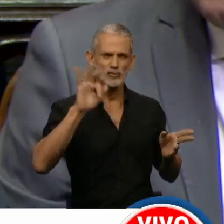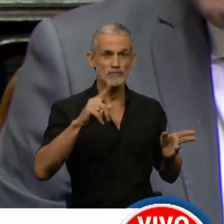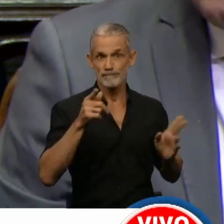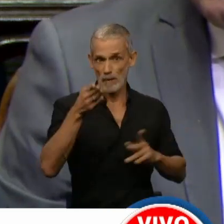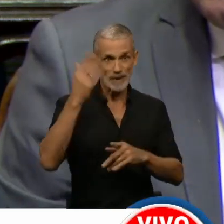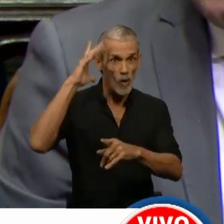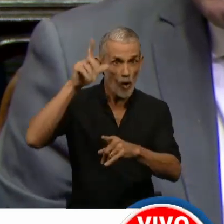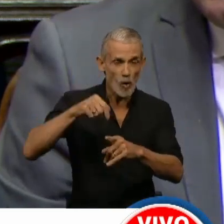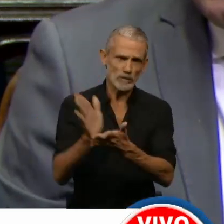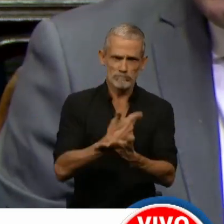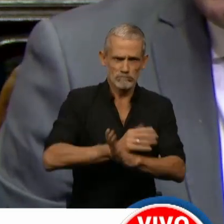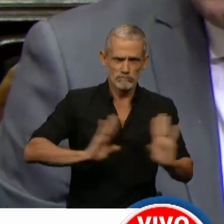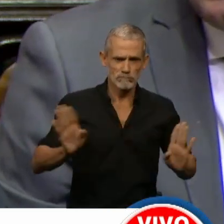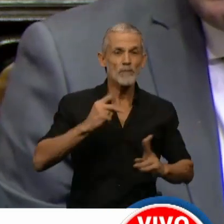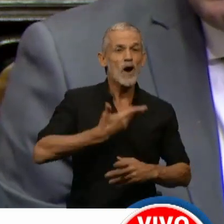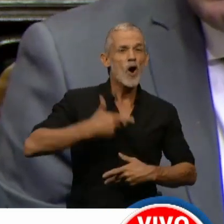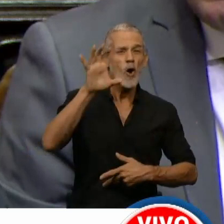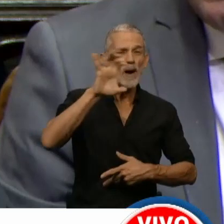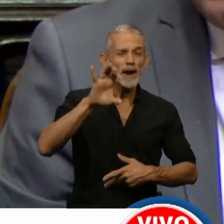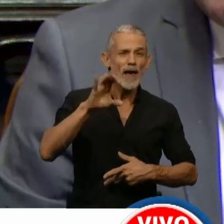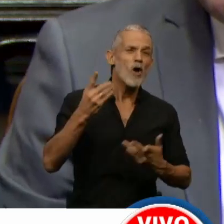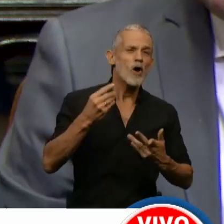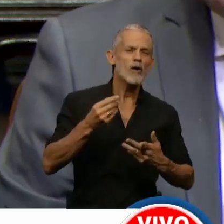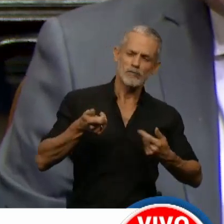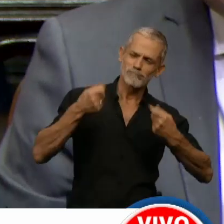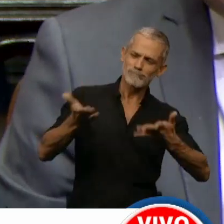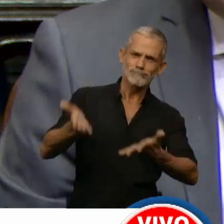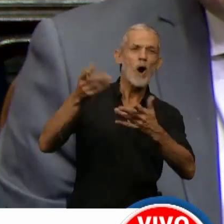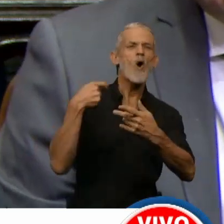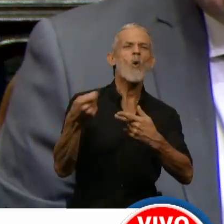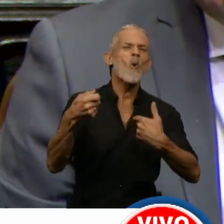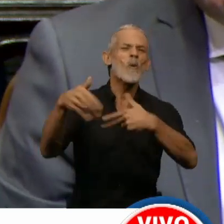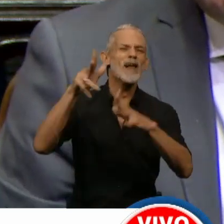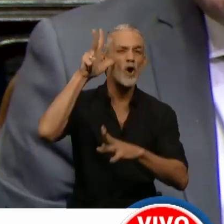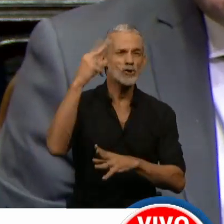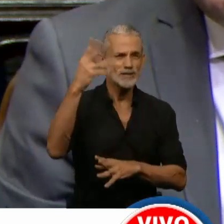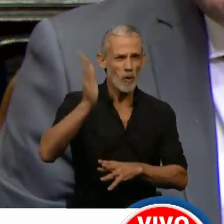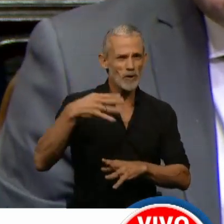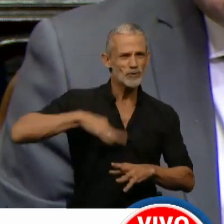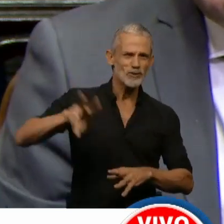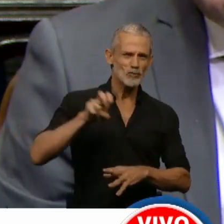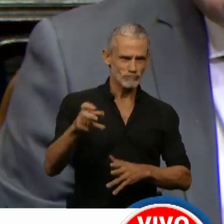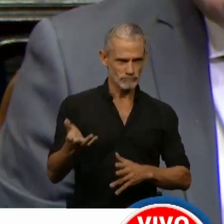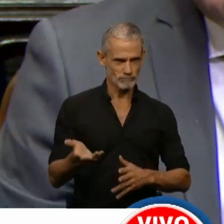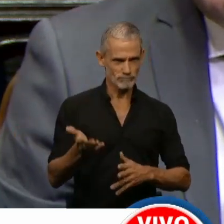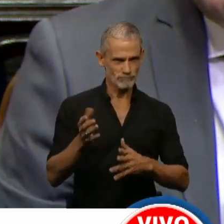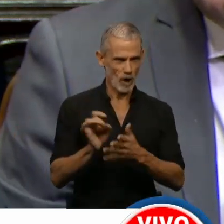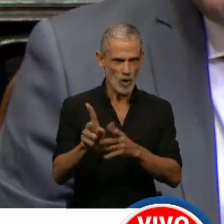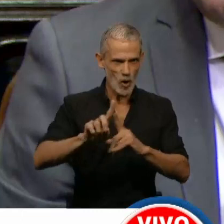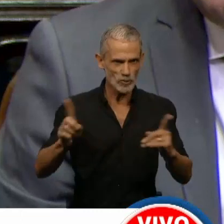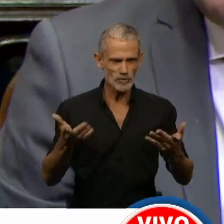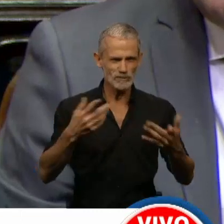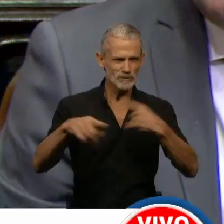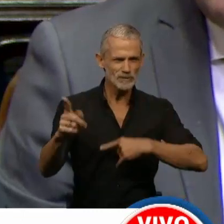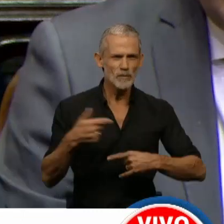destitución de ese juez y el gobernador Manzul le dio el privilegio de la jubilación y del 82% móvil. Por eso es importante que no